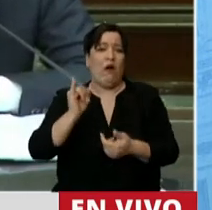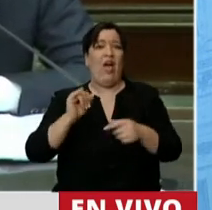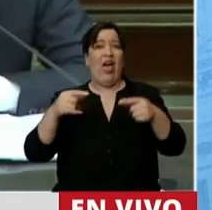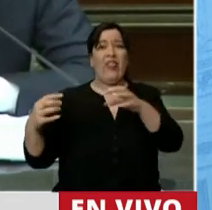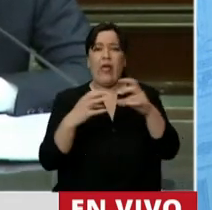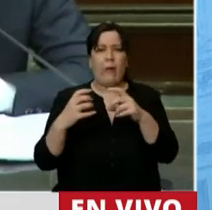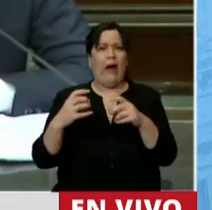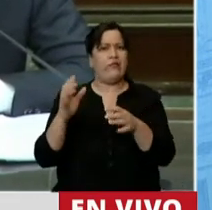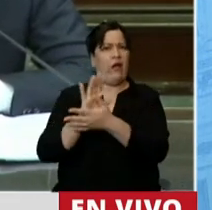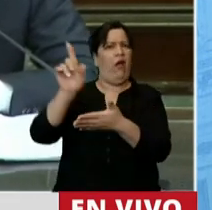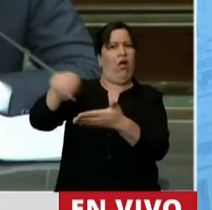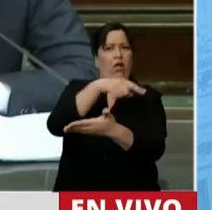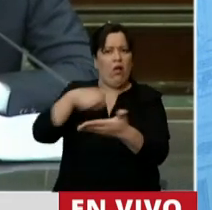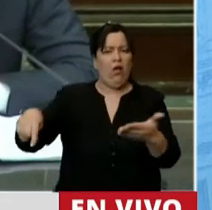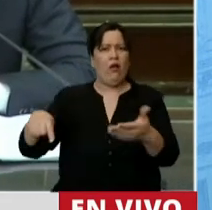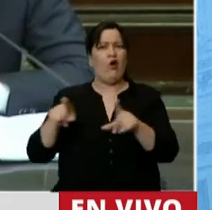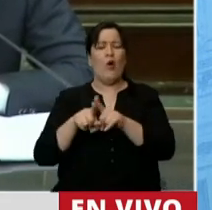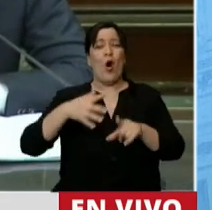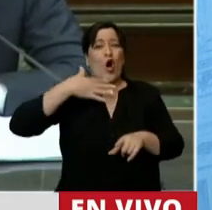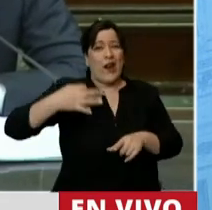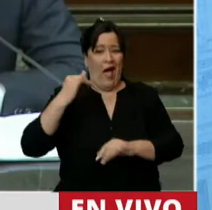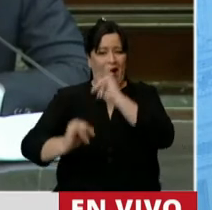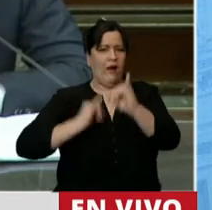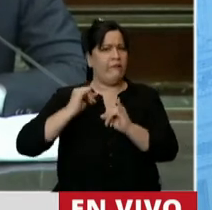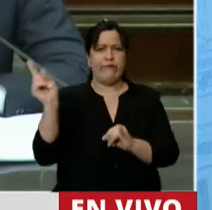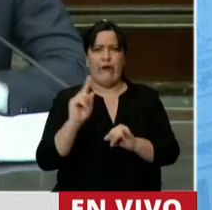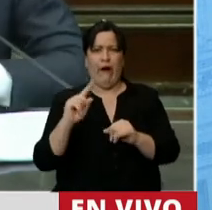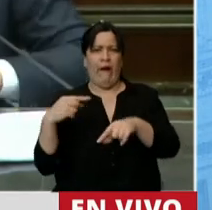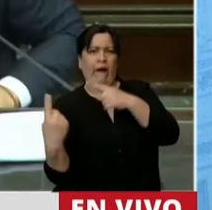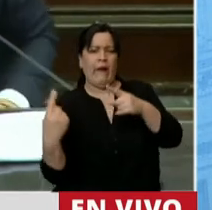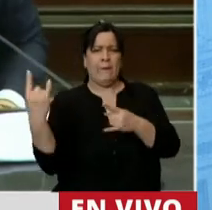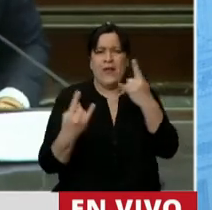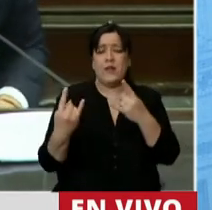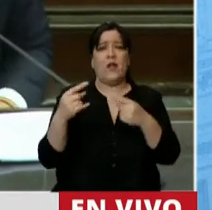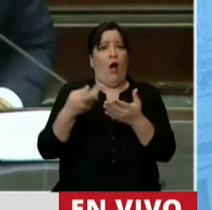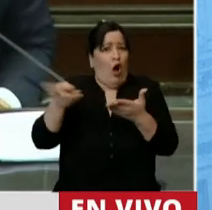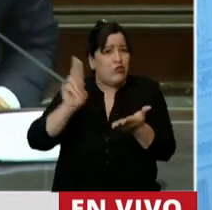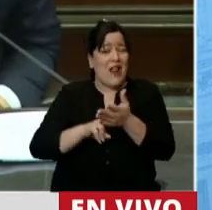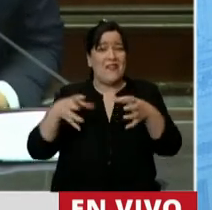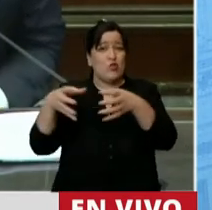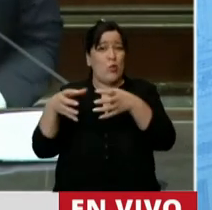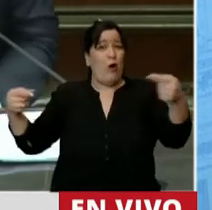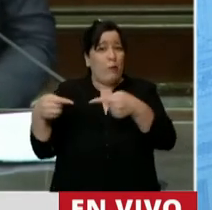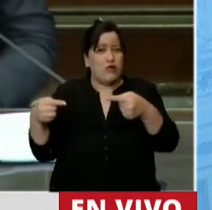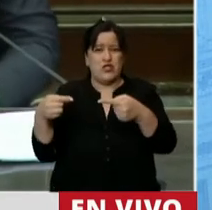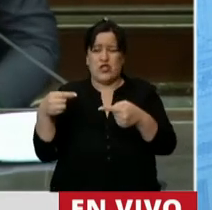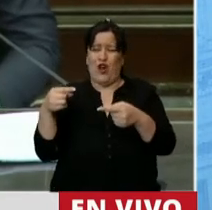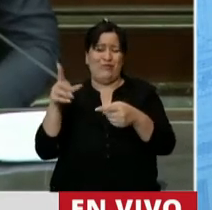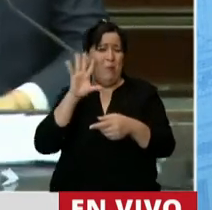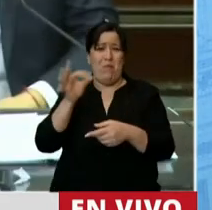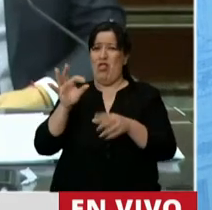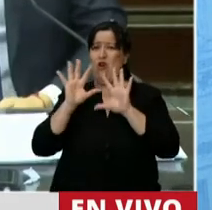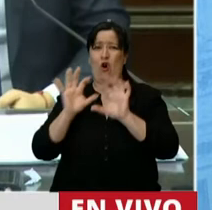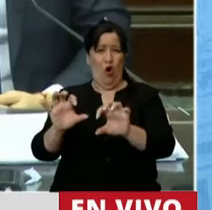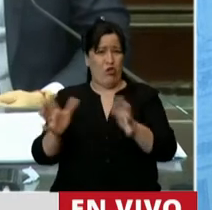intentando torcer la realidad, sembrando una vez más el odio, faltándole el respeto directamente